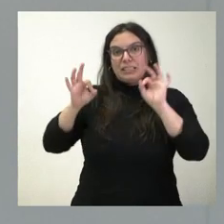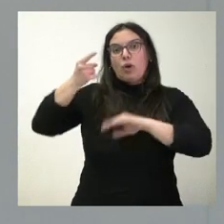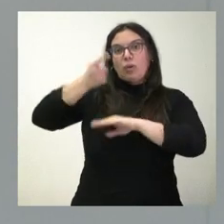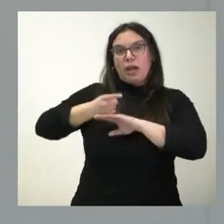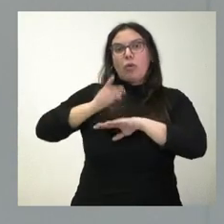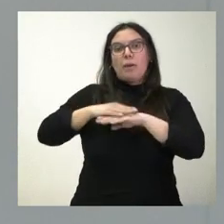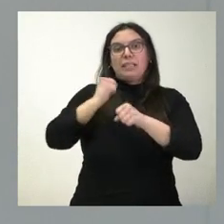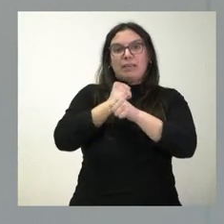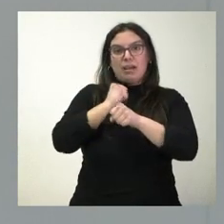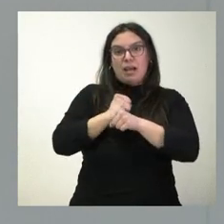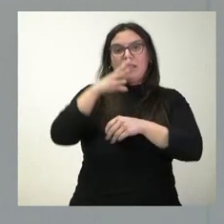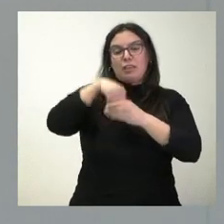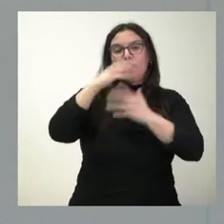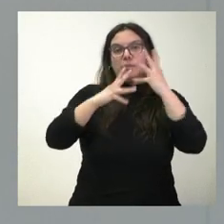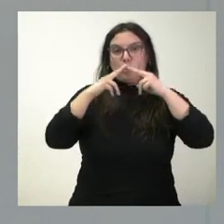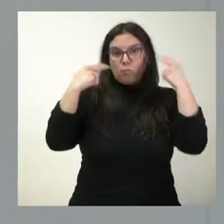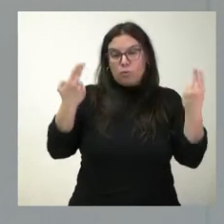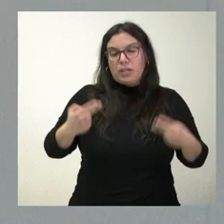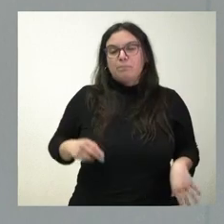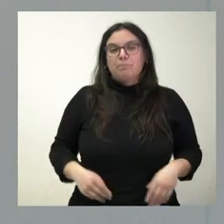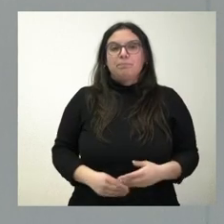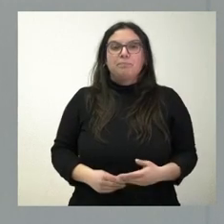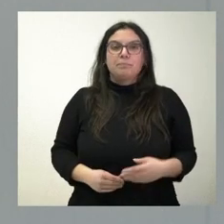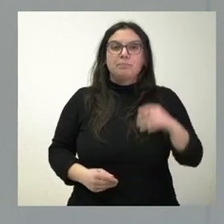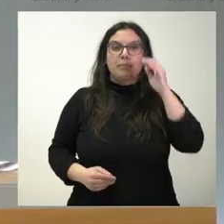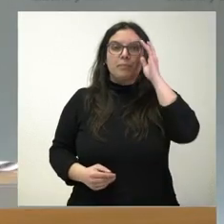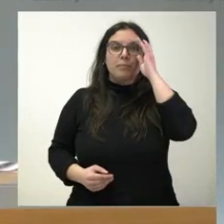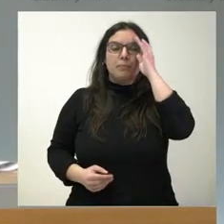trabajar al servicio de la Administración Pública y al servicio del conjunto de los ciudadanos.